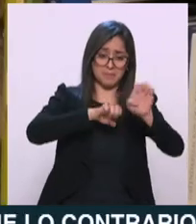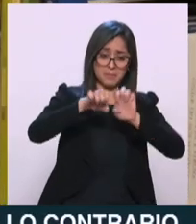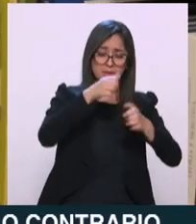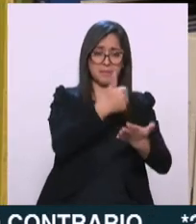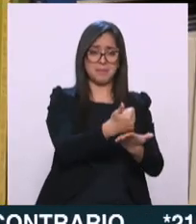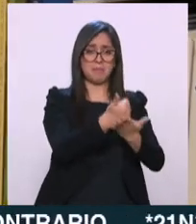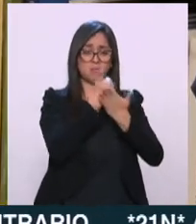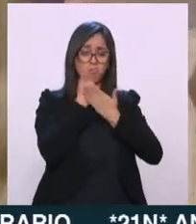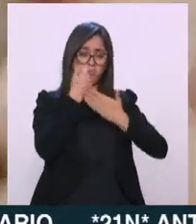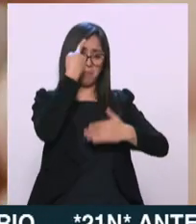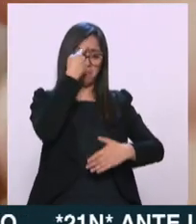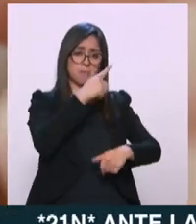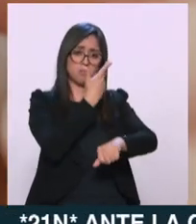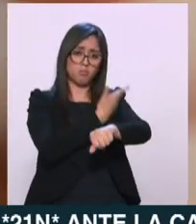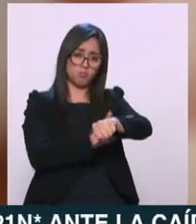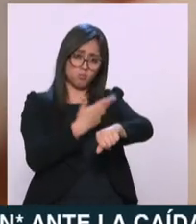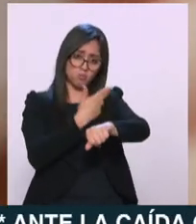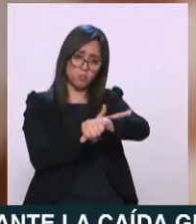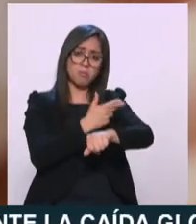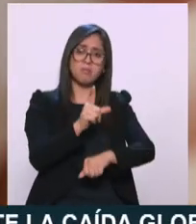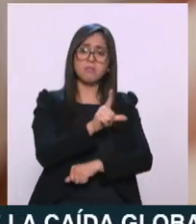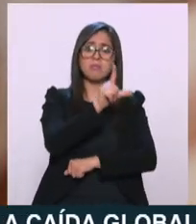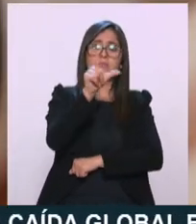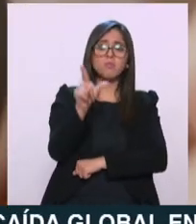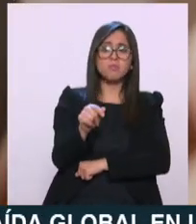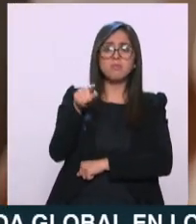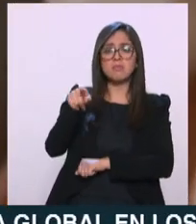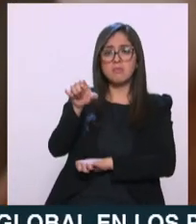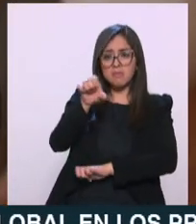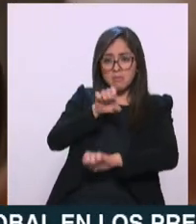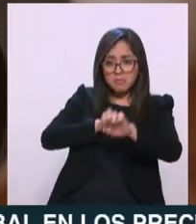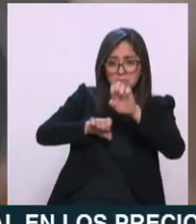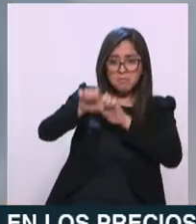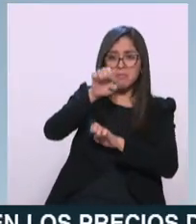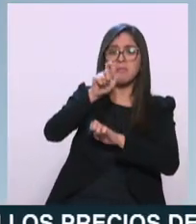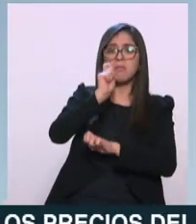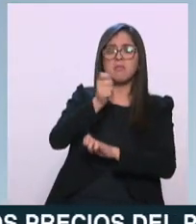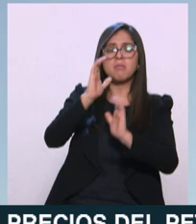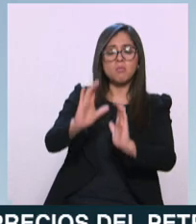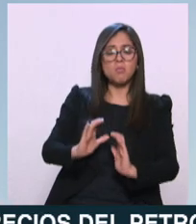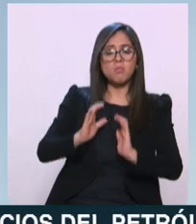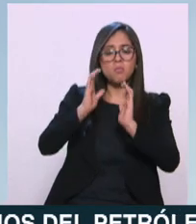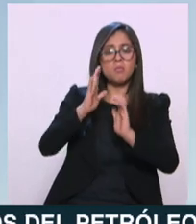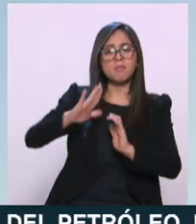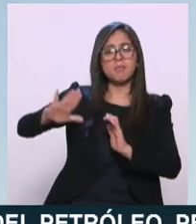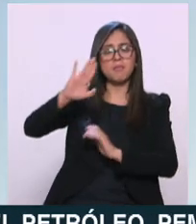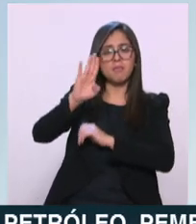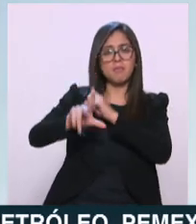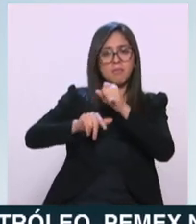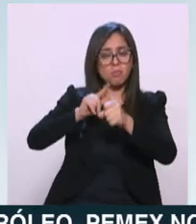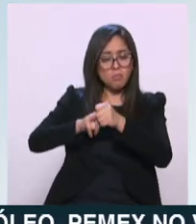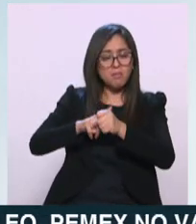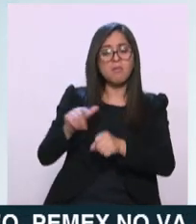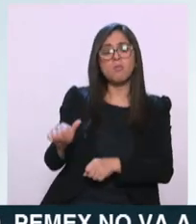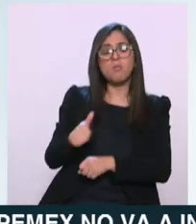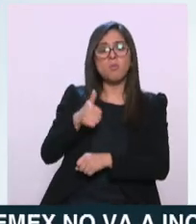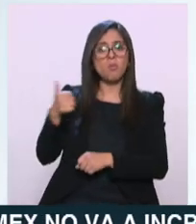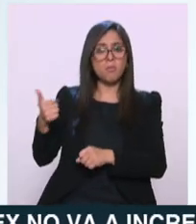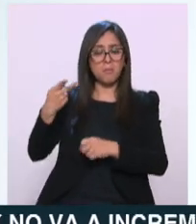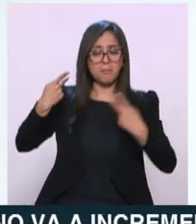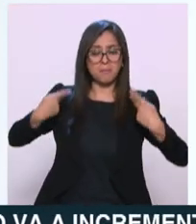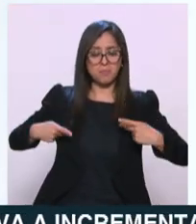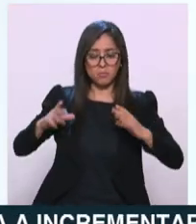las empresas que van a producir ahora de manera respetuosa con el medio ambiente y la comunidad académica que va a